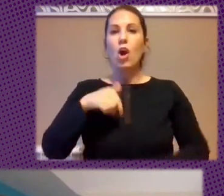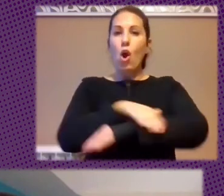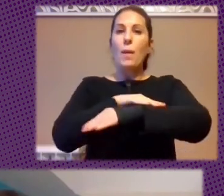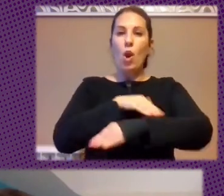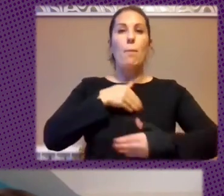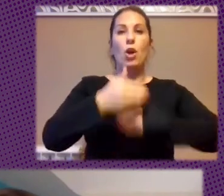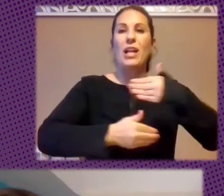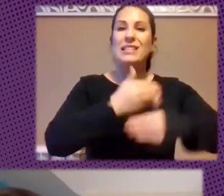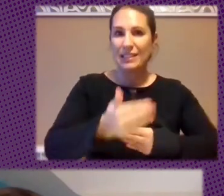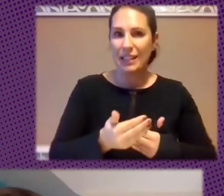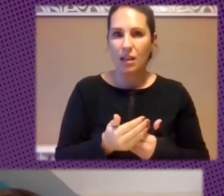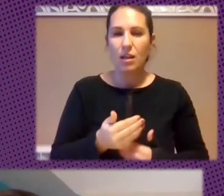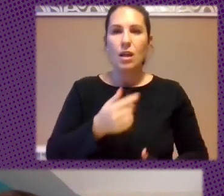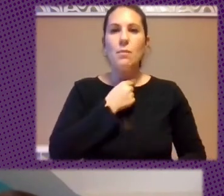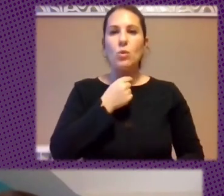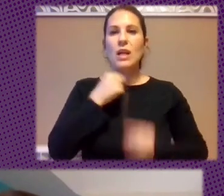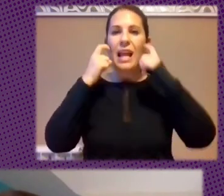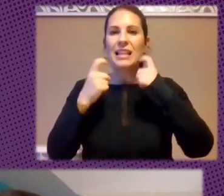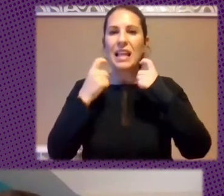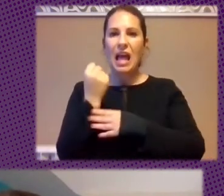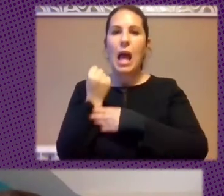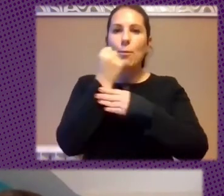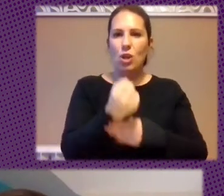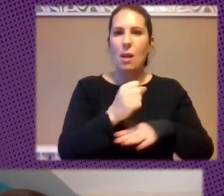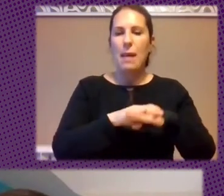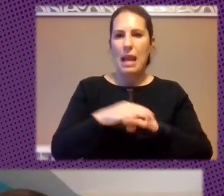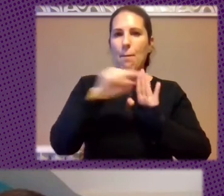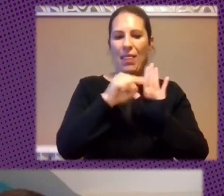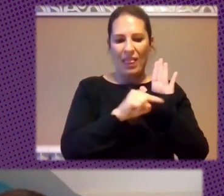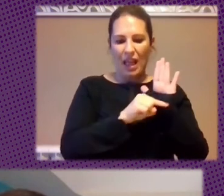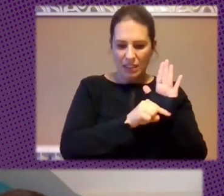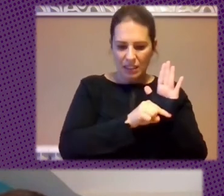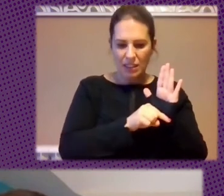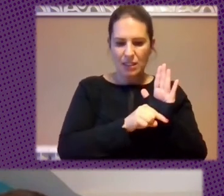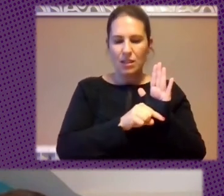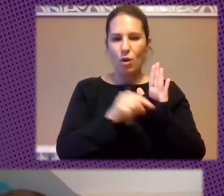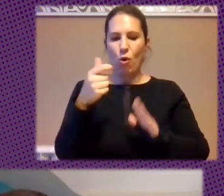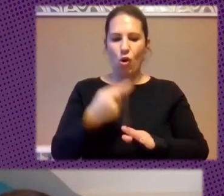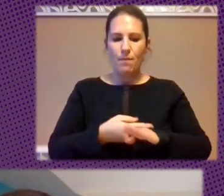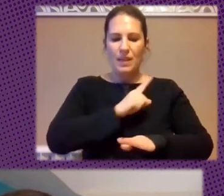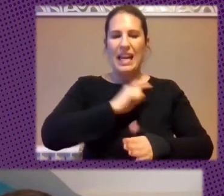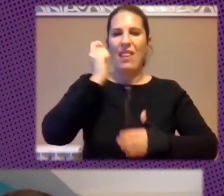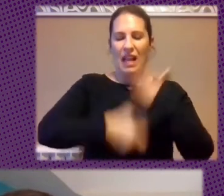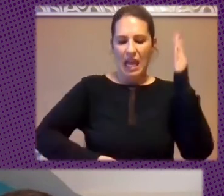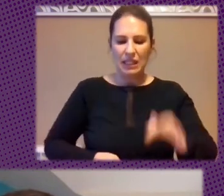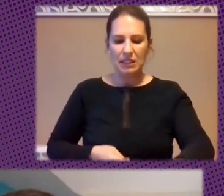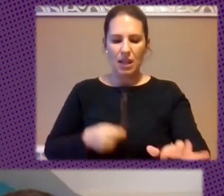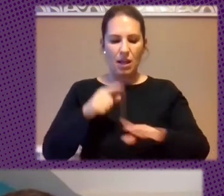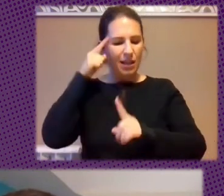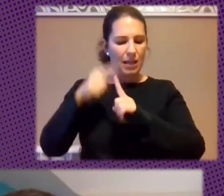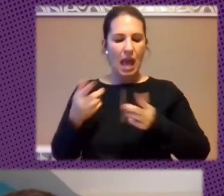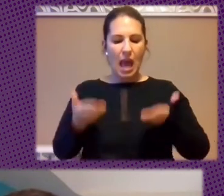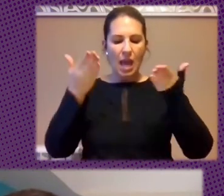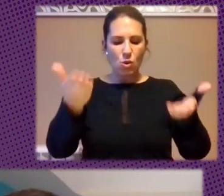Nos Gostaría Tratar Apoyarle En Tomar Medidas Radicales Que Ayude No Solo A Acabar